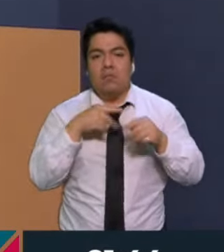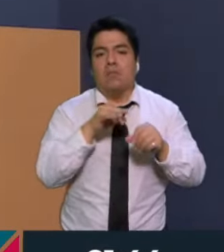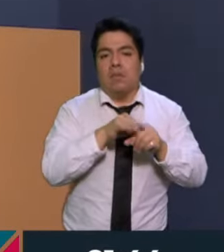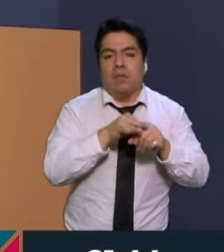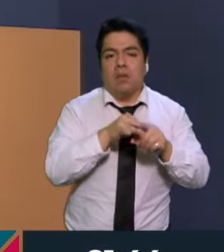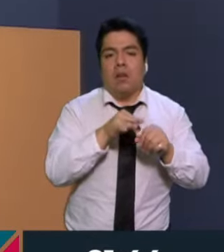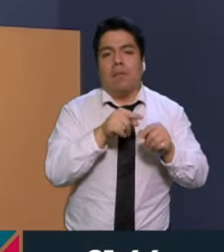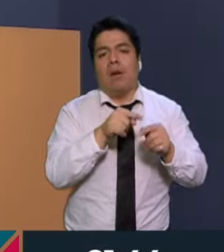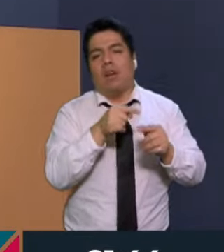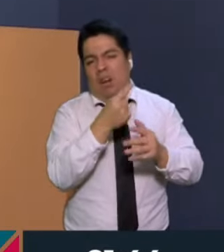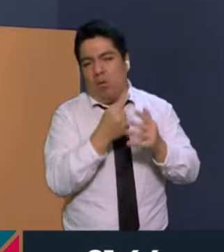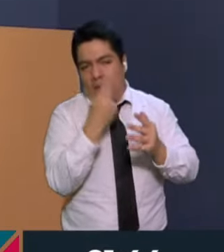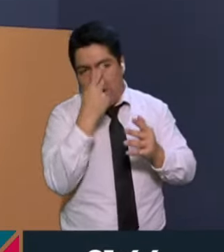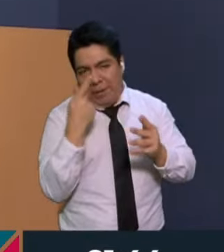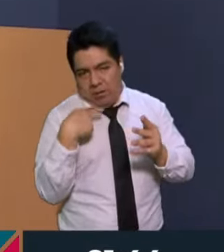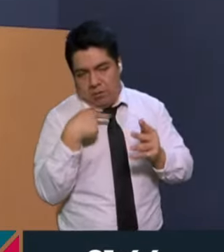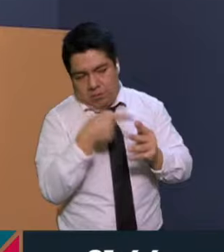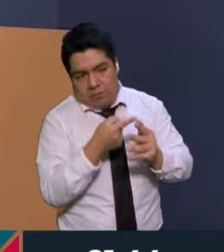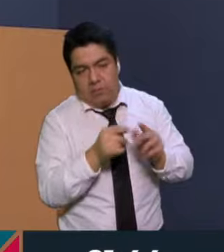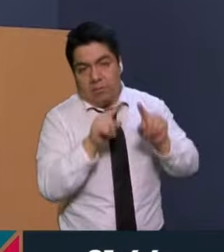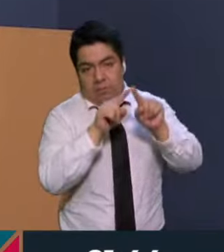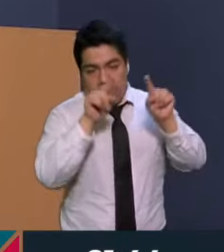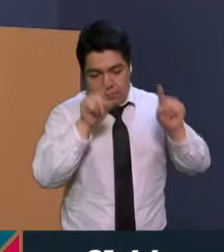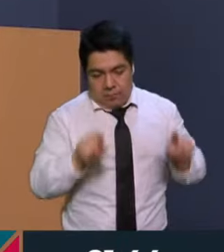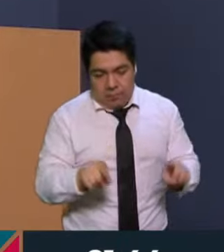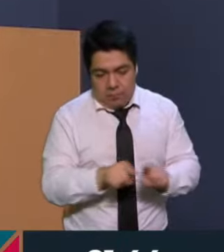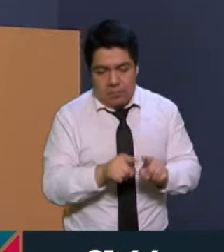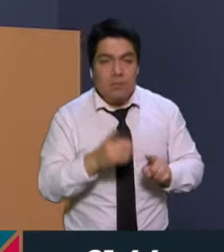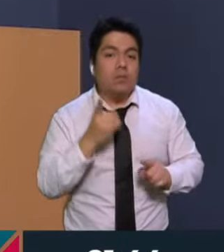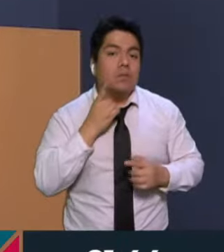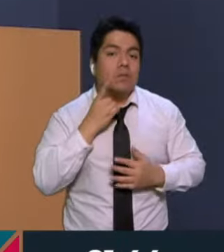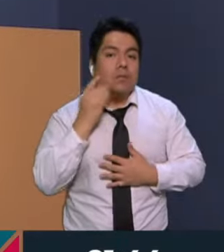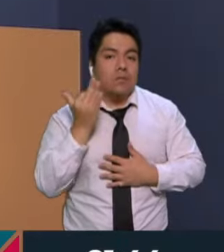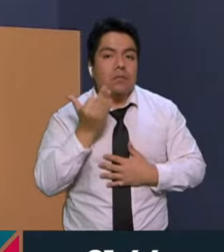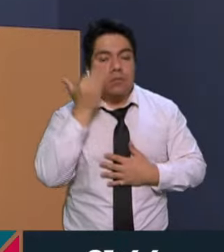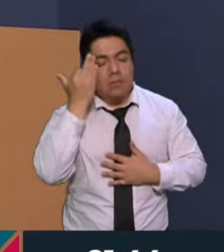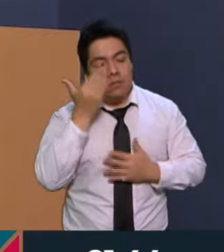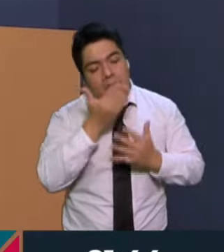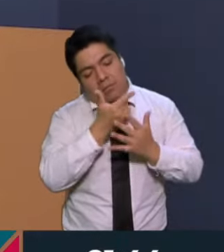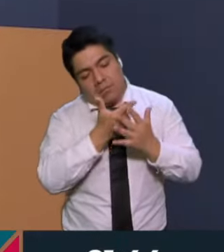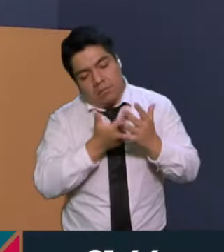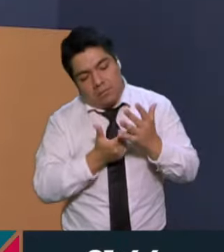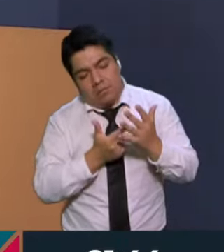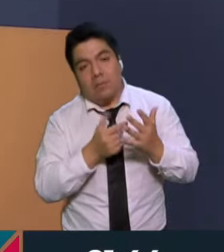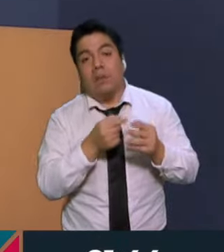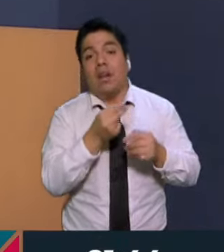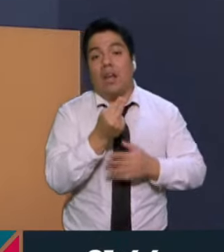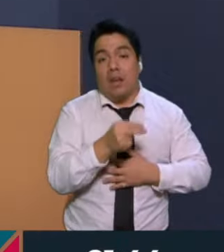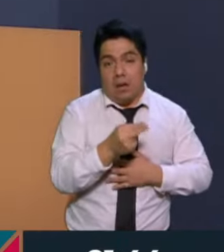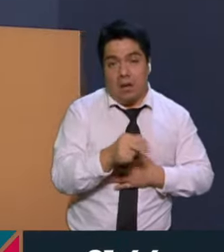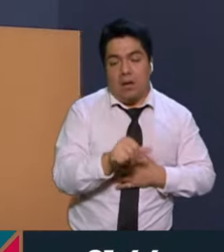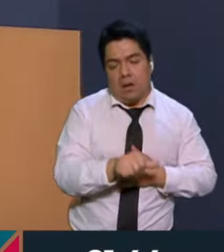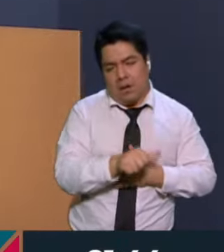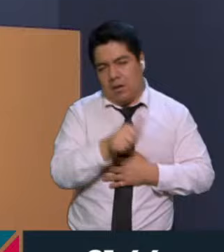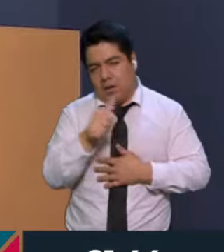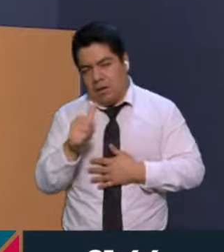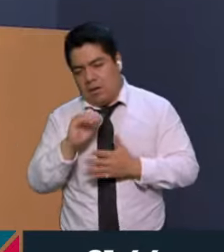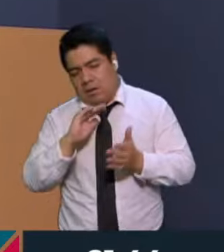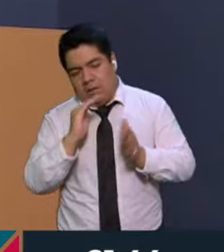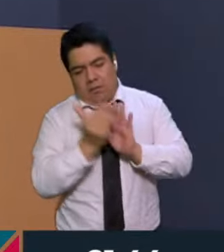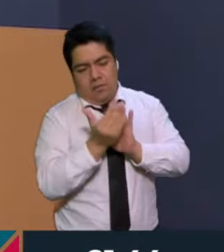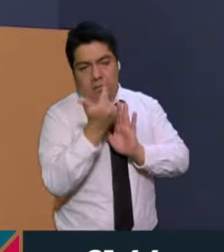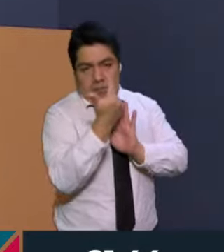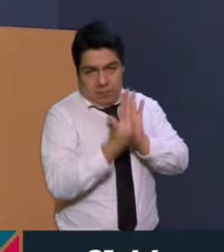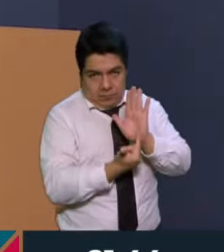por el uninominal, es decir, cuando tiene su boleta de diputados federales, vota por quienes tienen el nombre, pero también por las listas que están detrás. Al